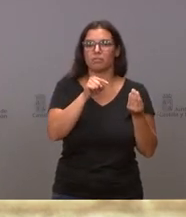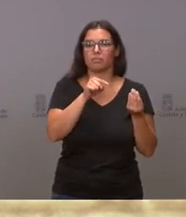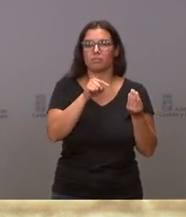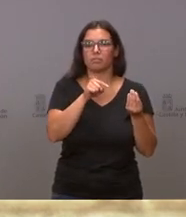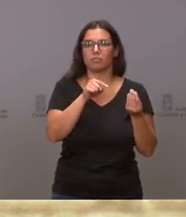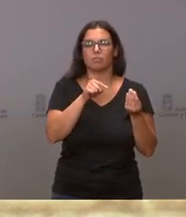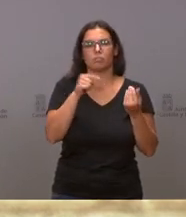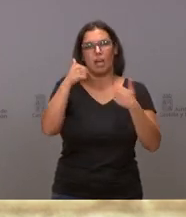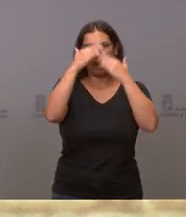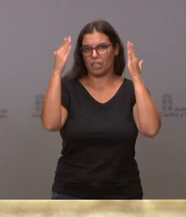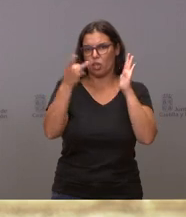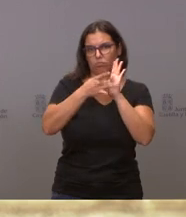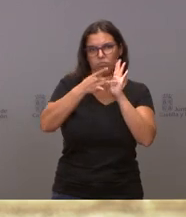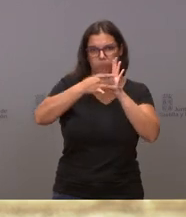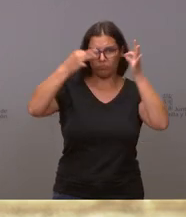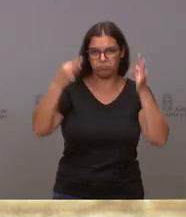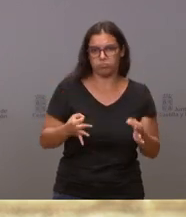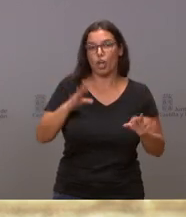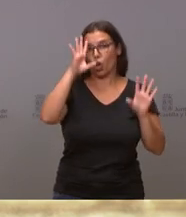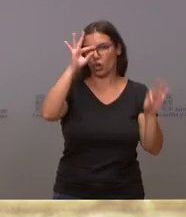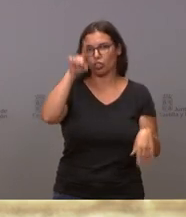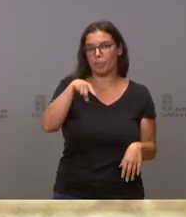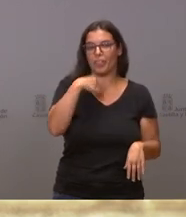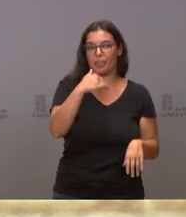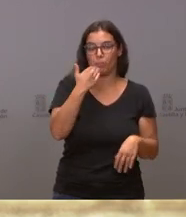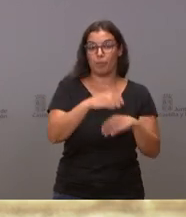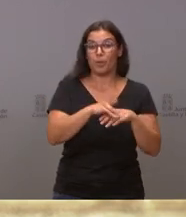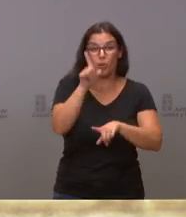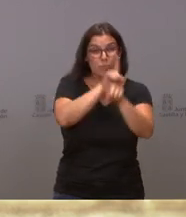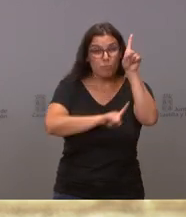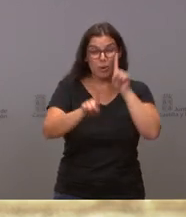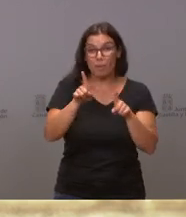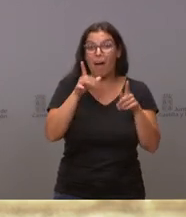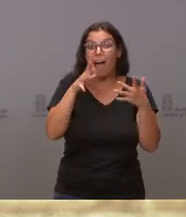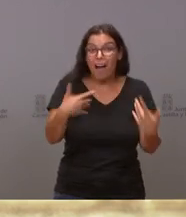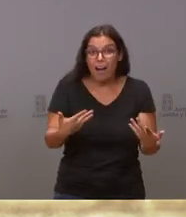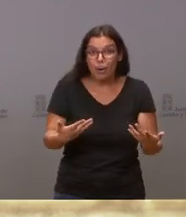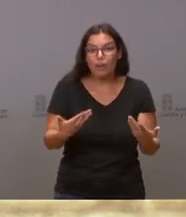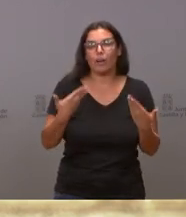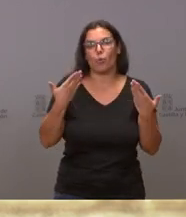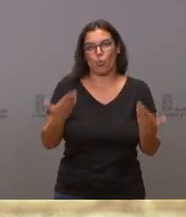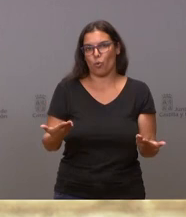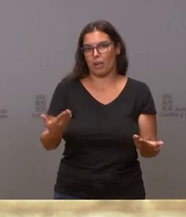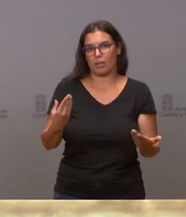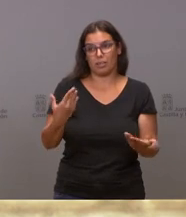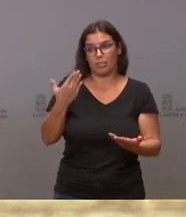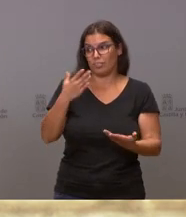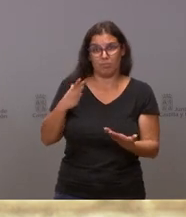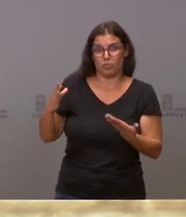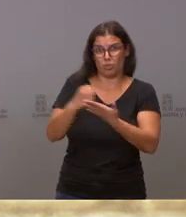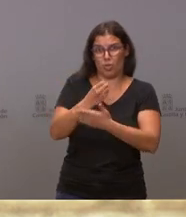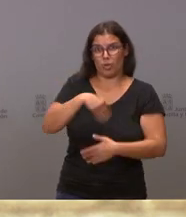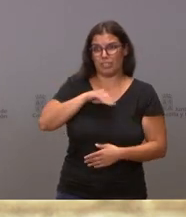territorio, por supuesto en Zamora. Que el problema que existe en estos momentos es el que existe en todas las comunidades